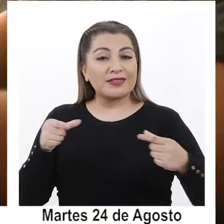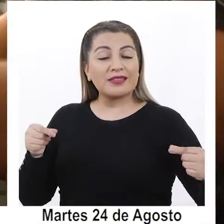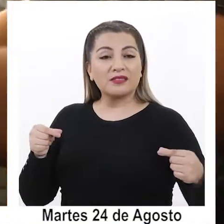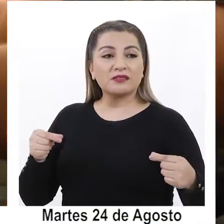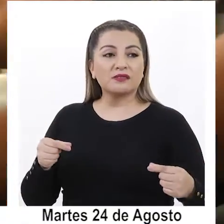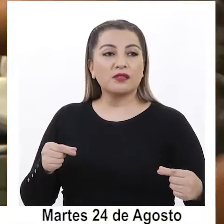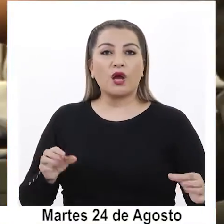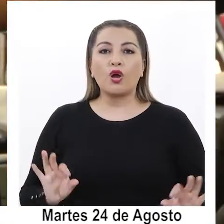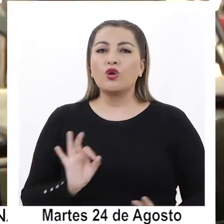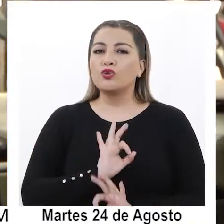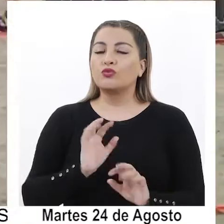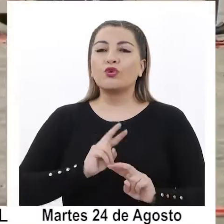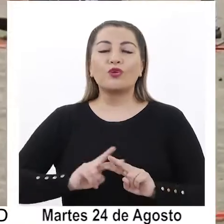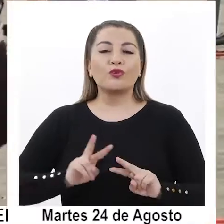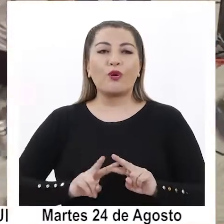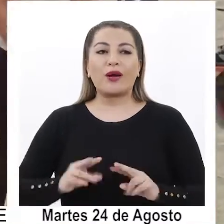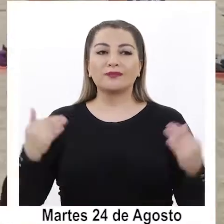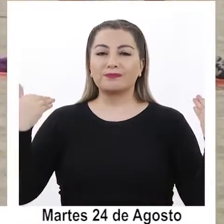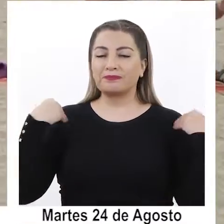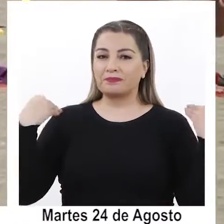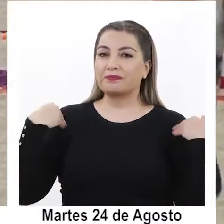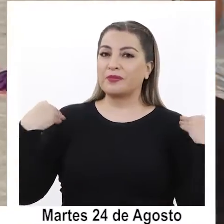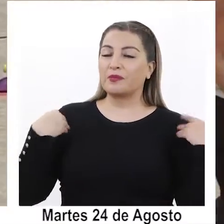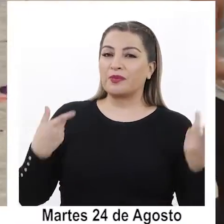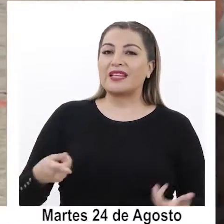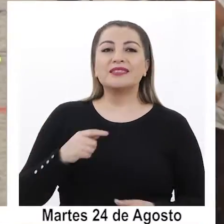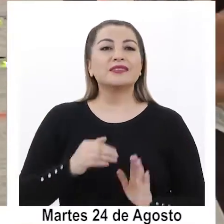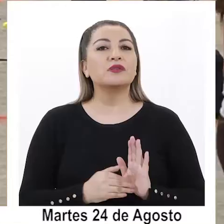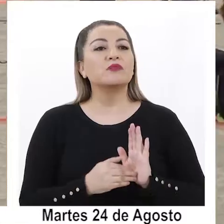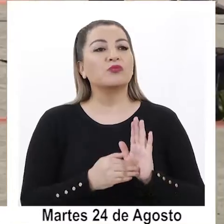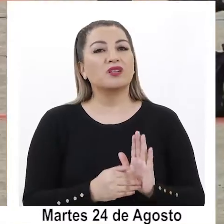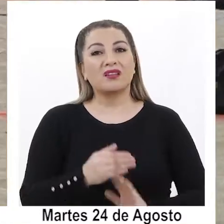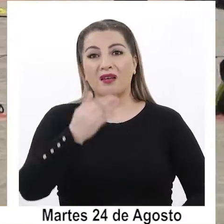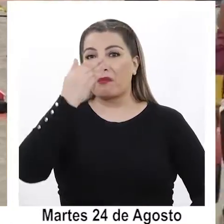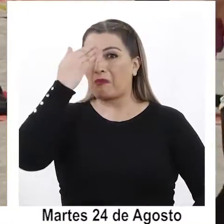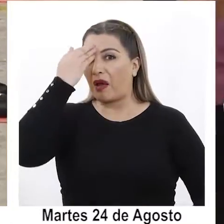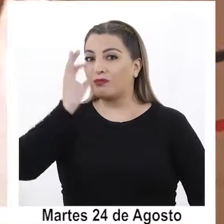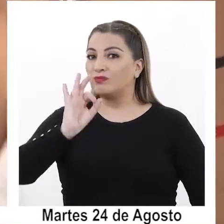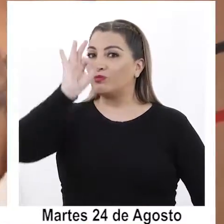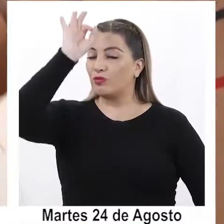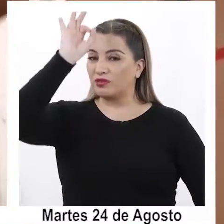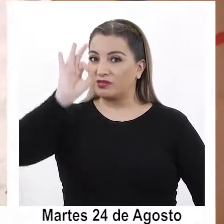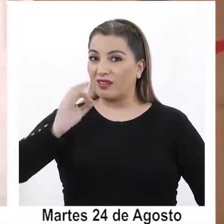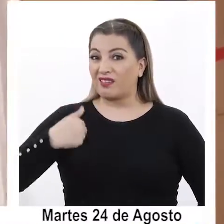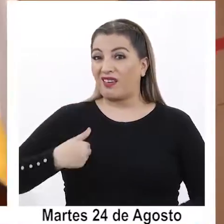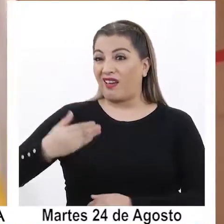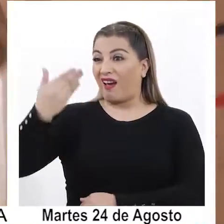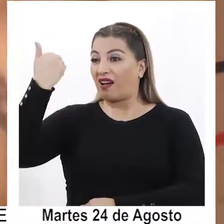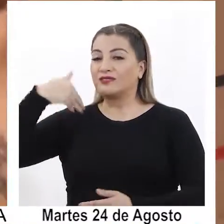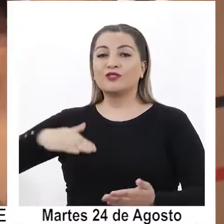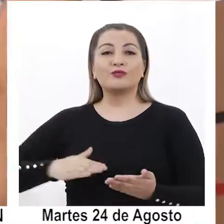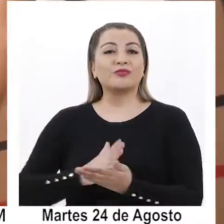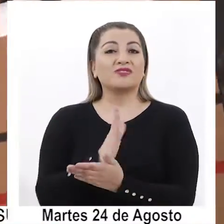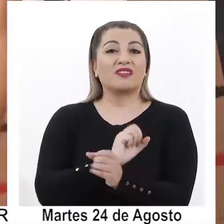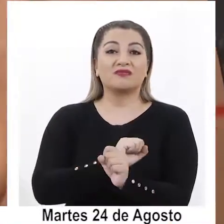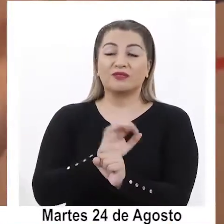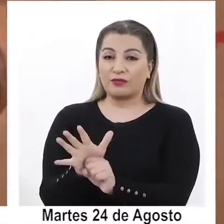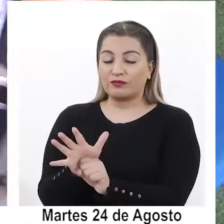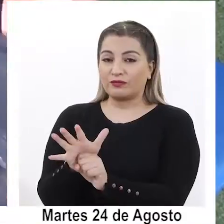no realizaban actividad física, lo que refleja malas cifras mucho antes de la pandemia.